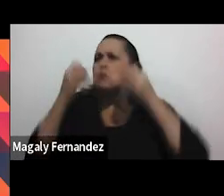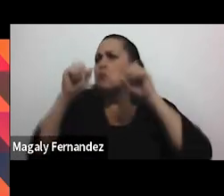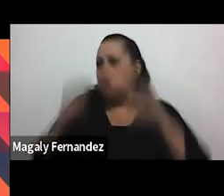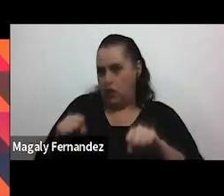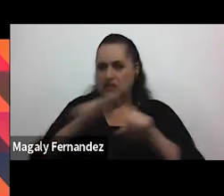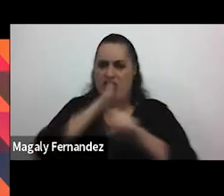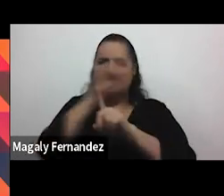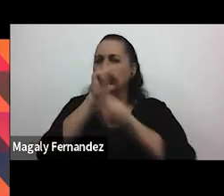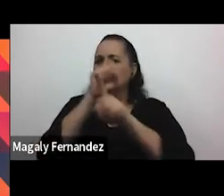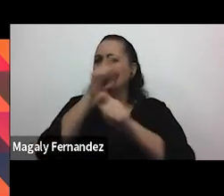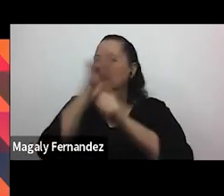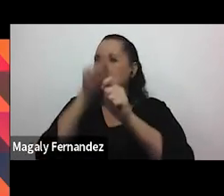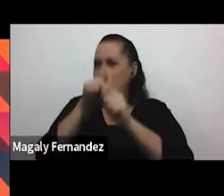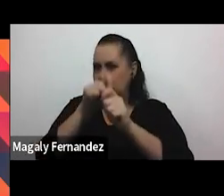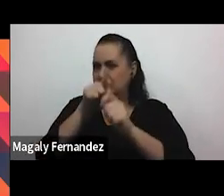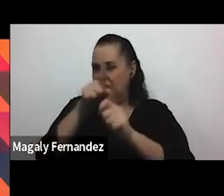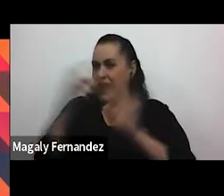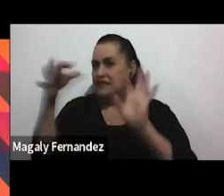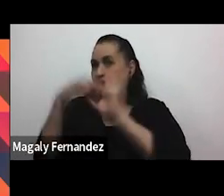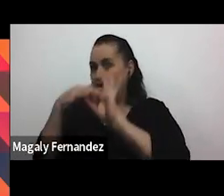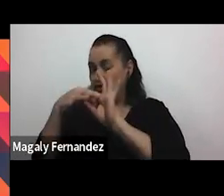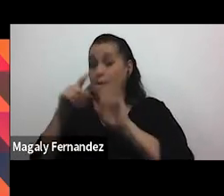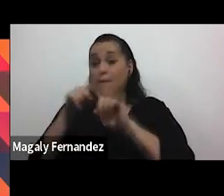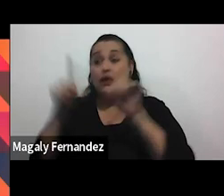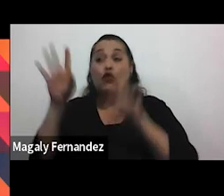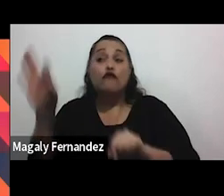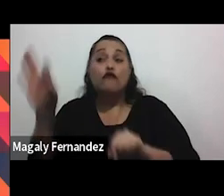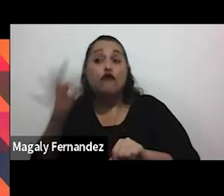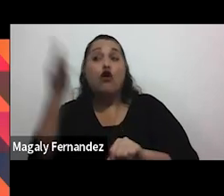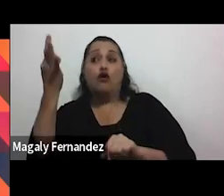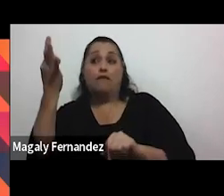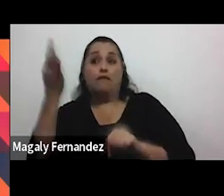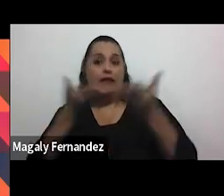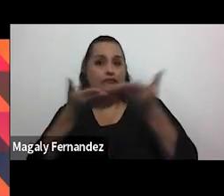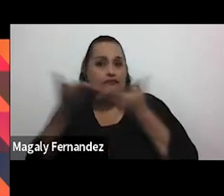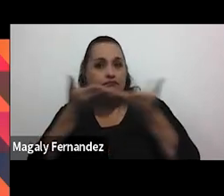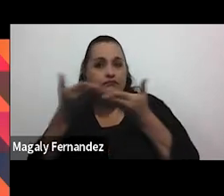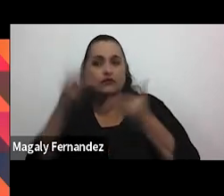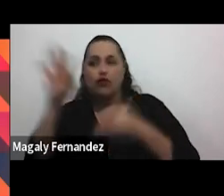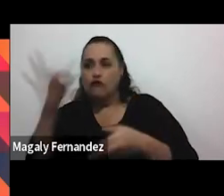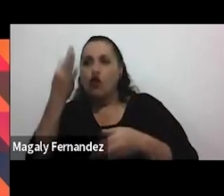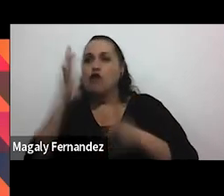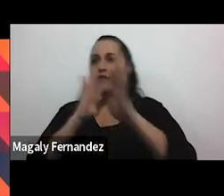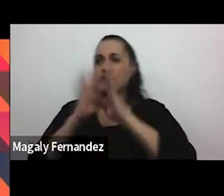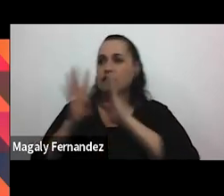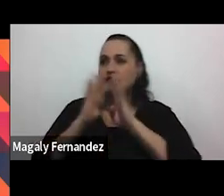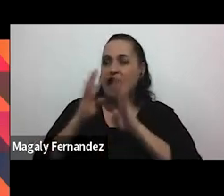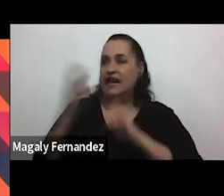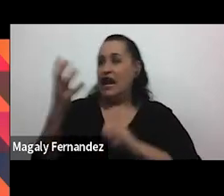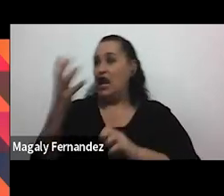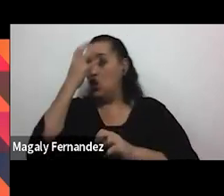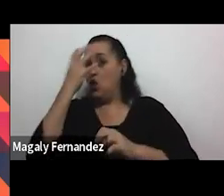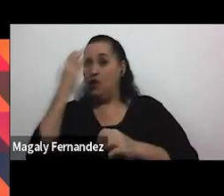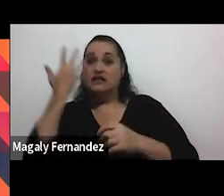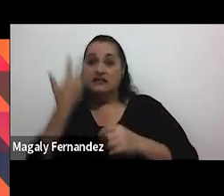específica que pasó en ese vínculo pero nuestra forma de abordarlo nuestra forma de canalizar ese enojo esa tristeza